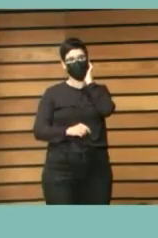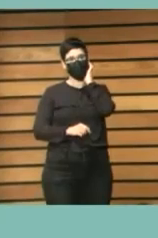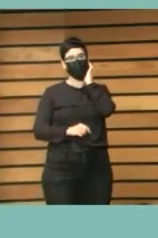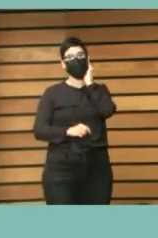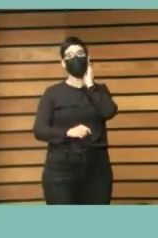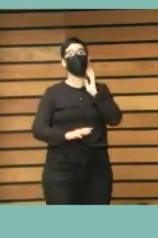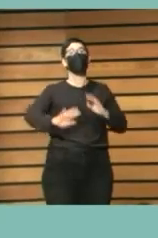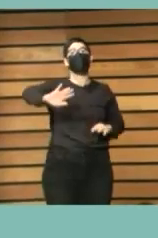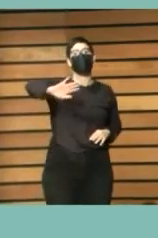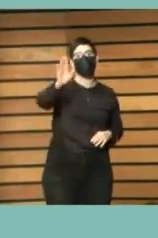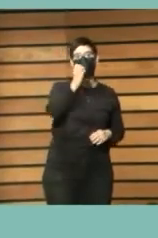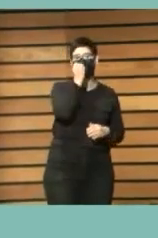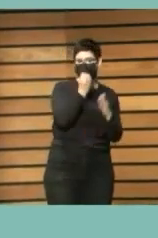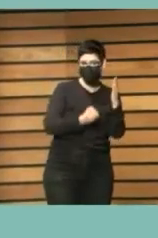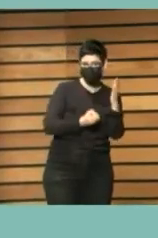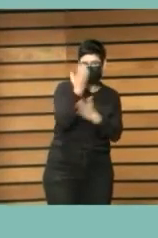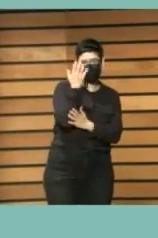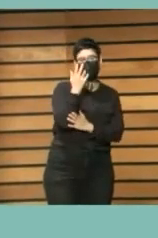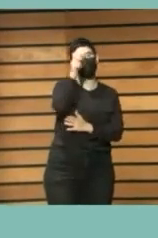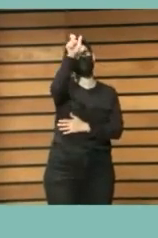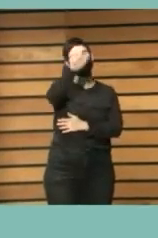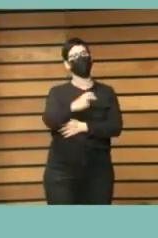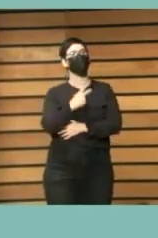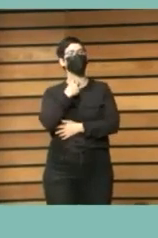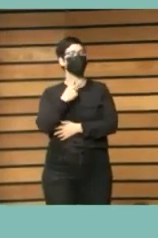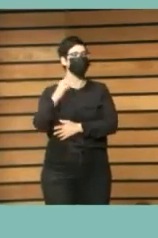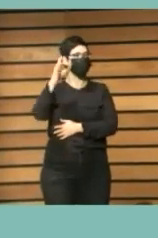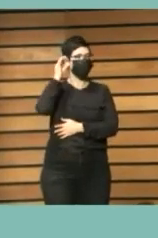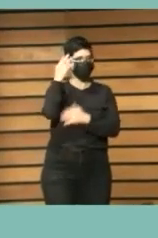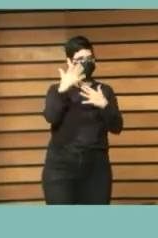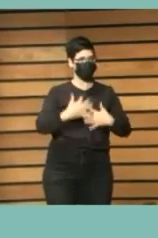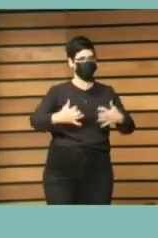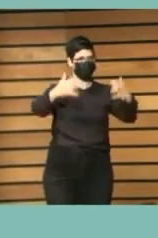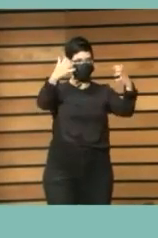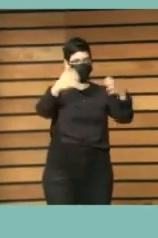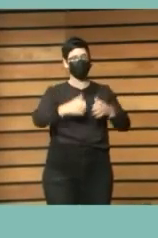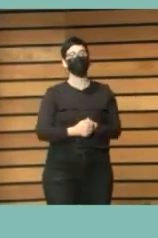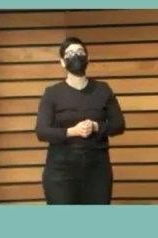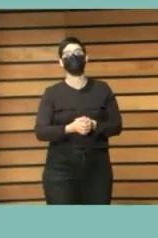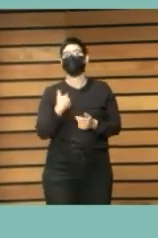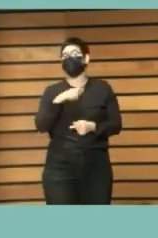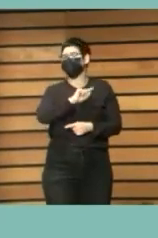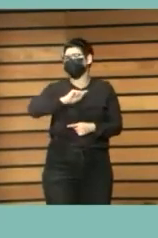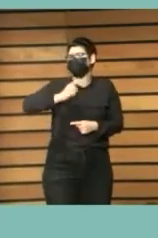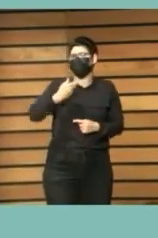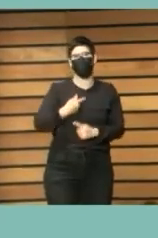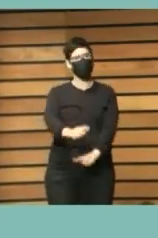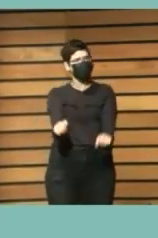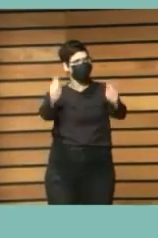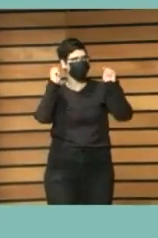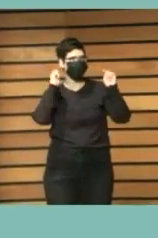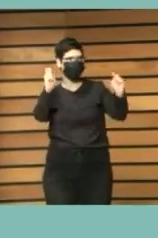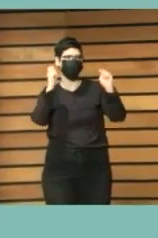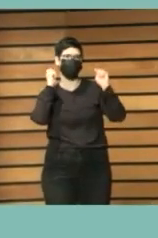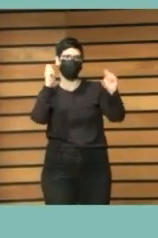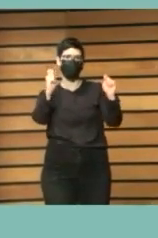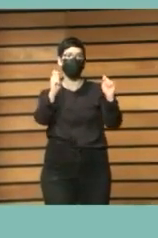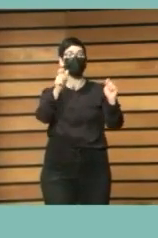Hola, buenos días. Bueno, quería darle enhorabuena a los ponentes por estas fantásticas